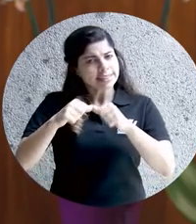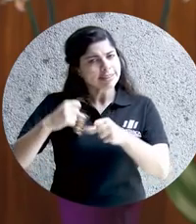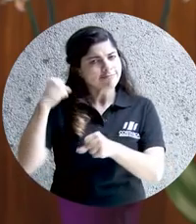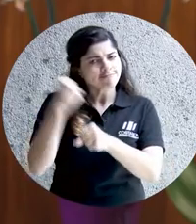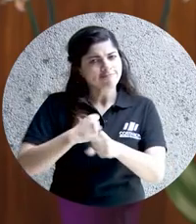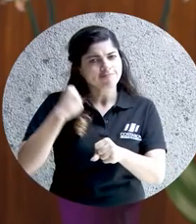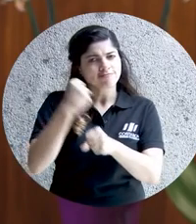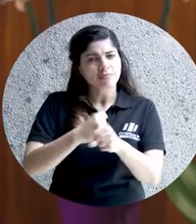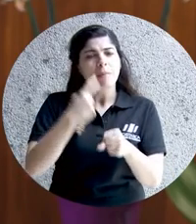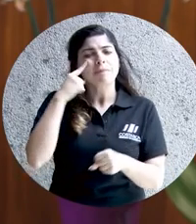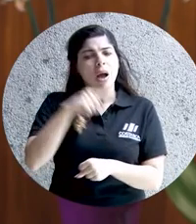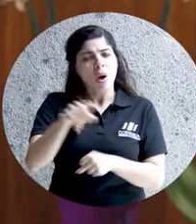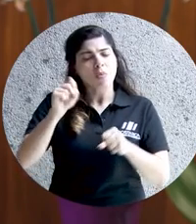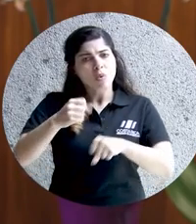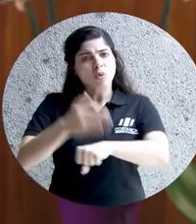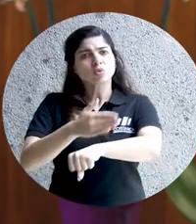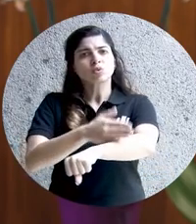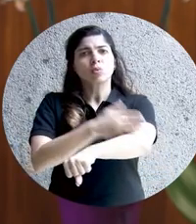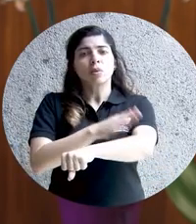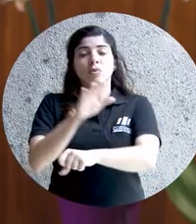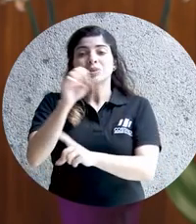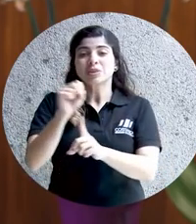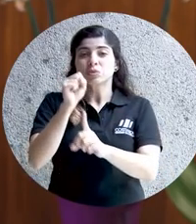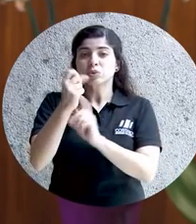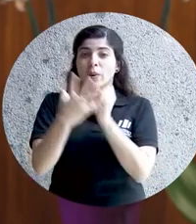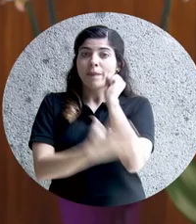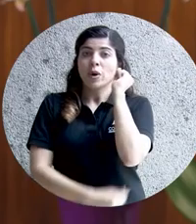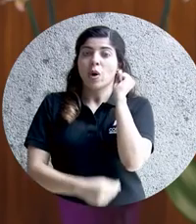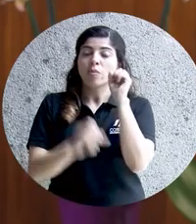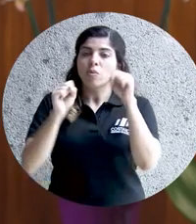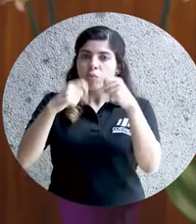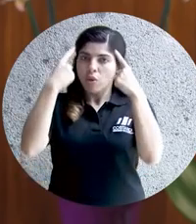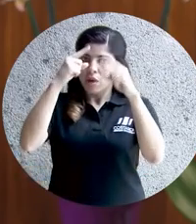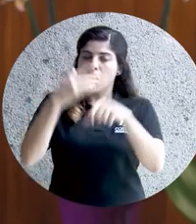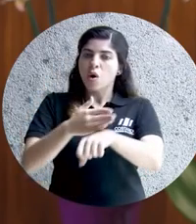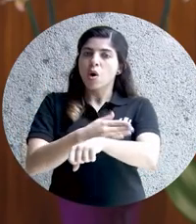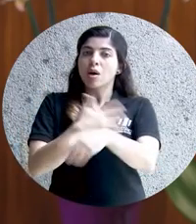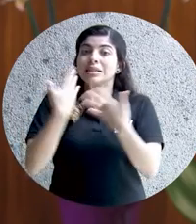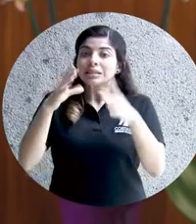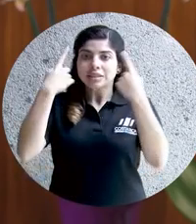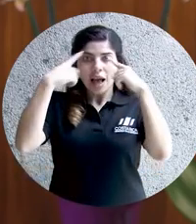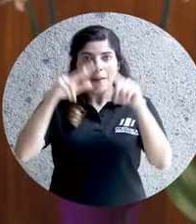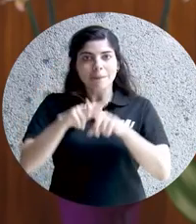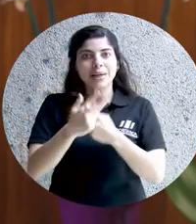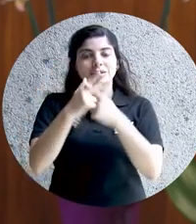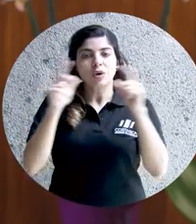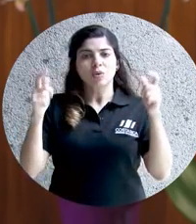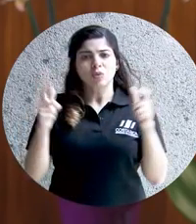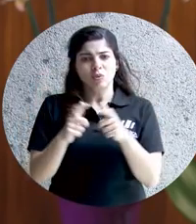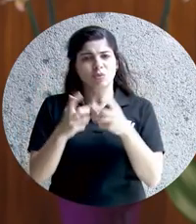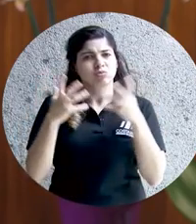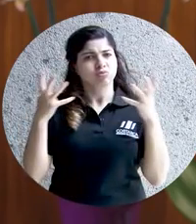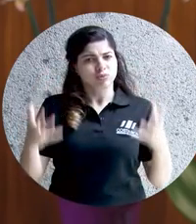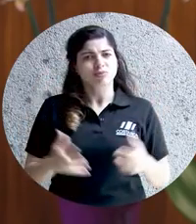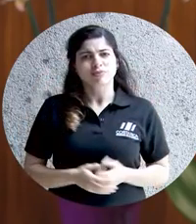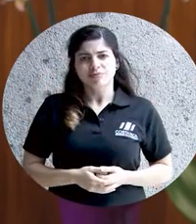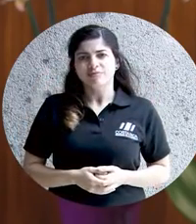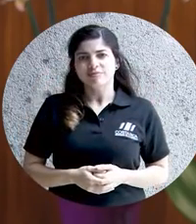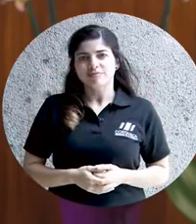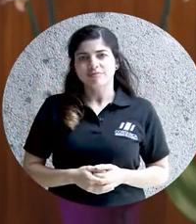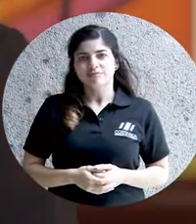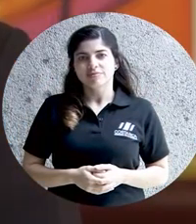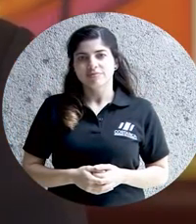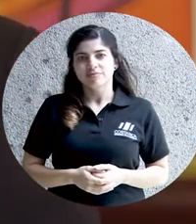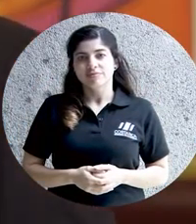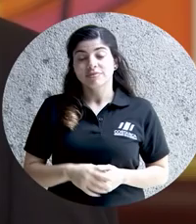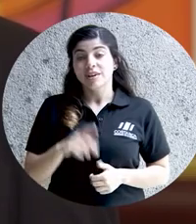trabajando para que puedan superar esta condición de pobreza que ya comenzamos a reducir significativamente.